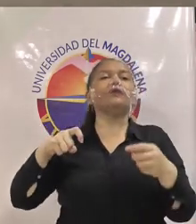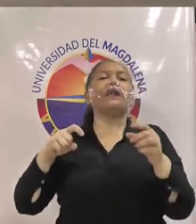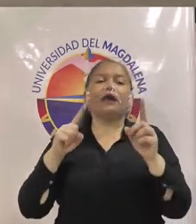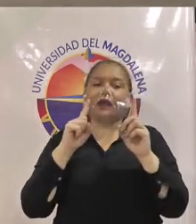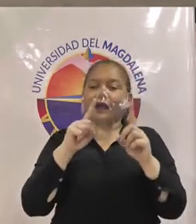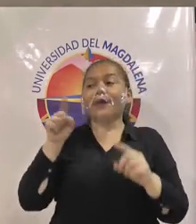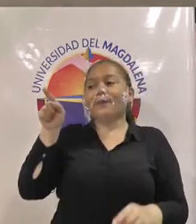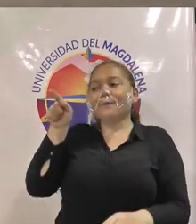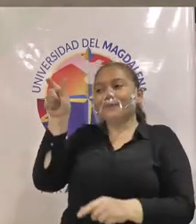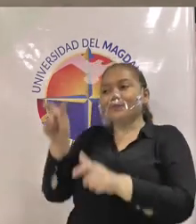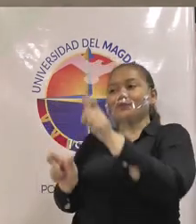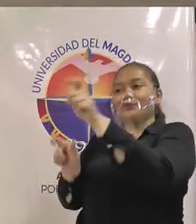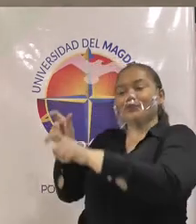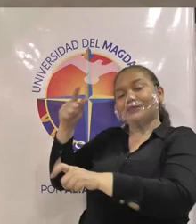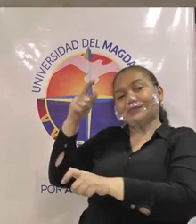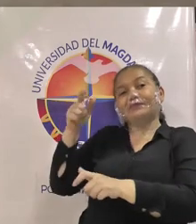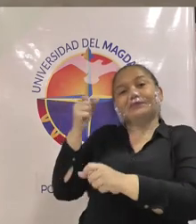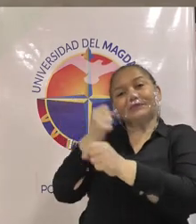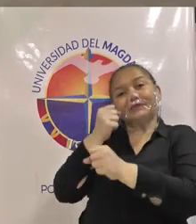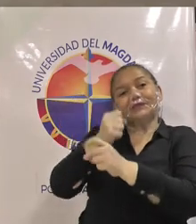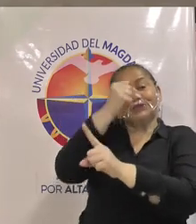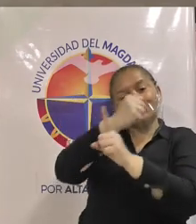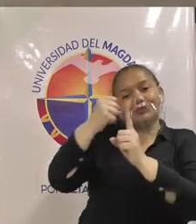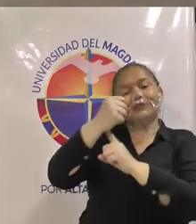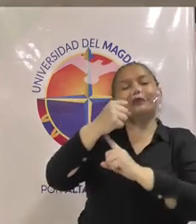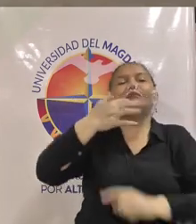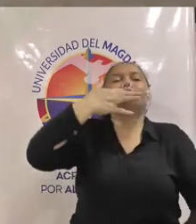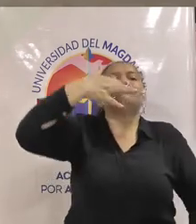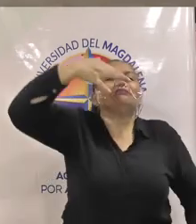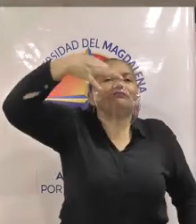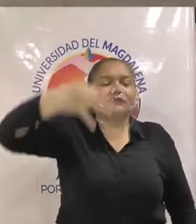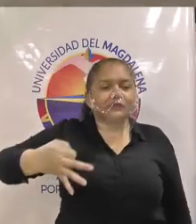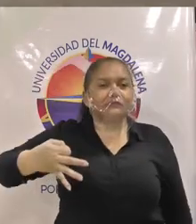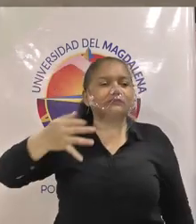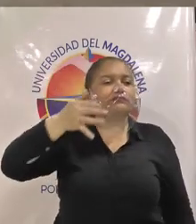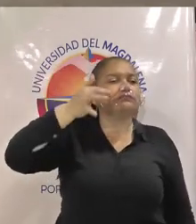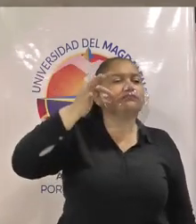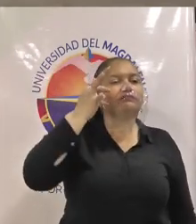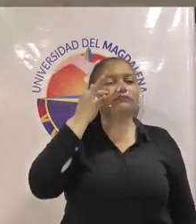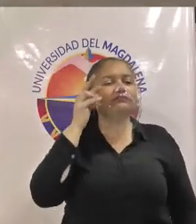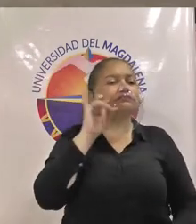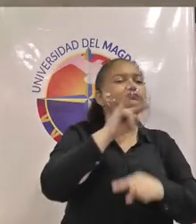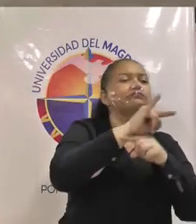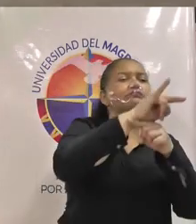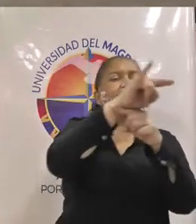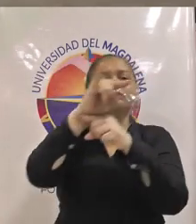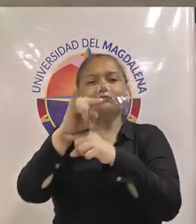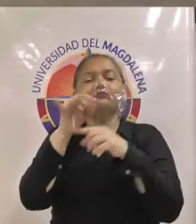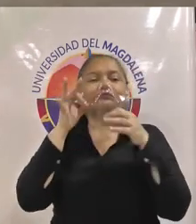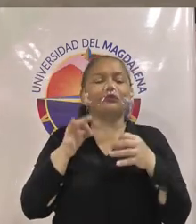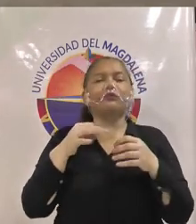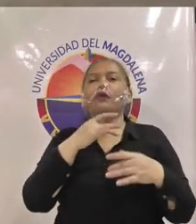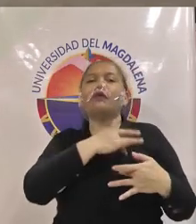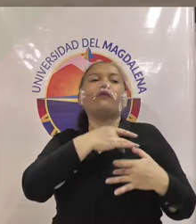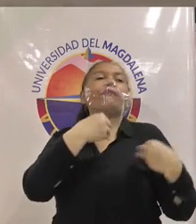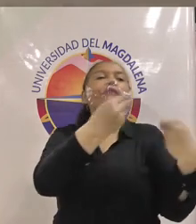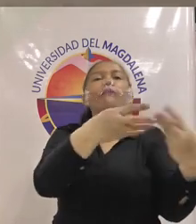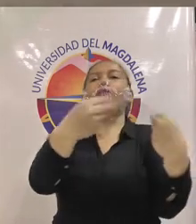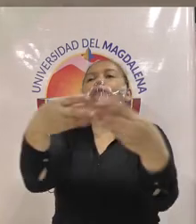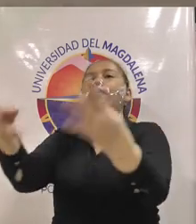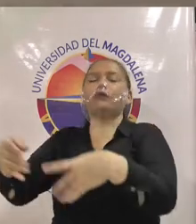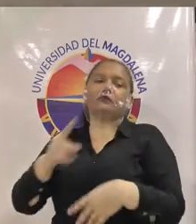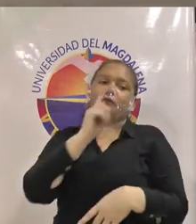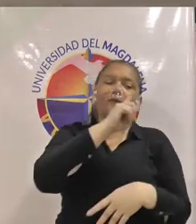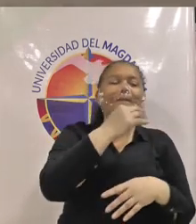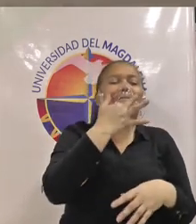estas trabajadoras sociales nosotros garantizamos que hay un proceso de transparencia sobre a quiénes le vamos a otorgar esos beneficios de ayudas